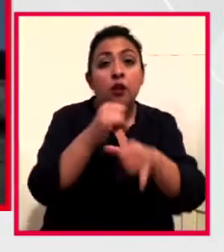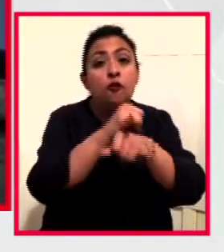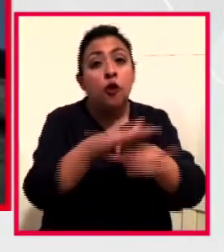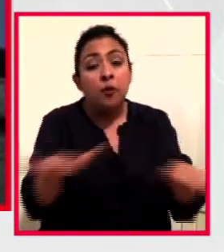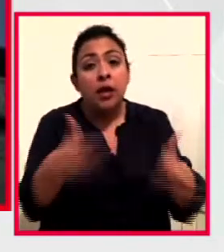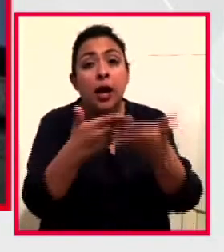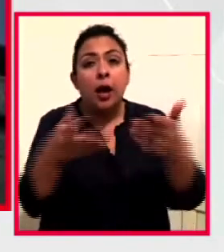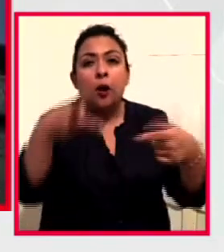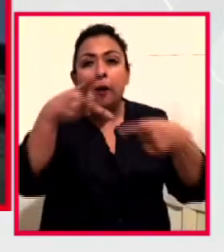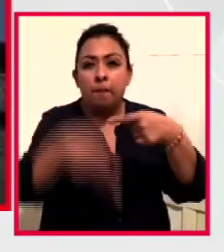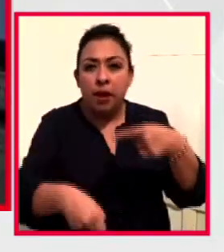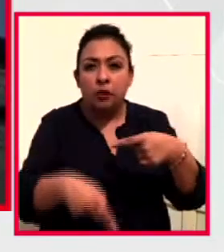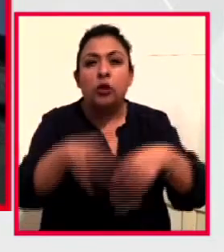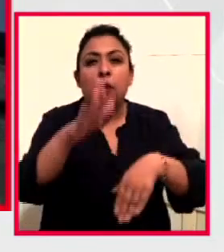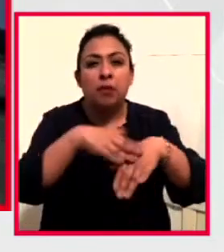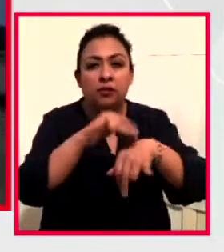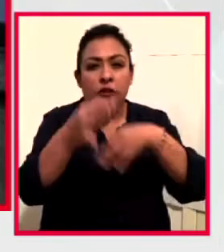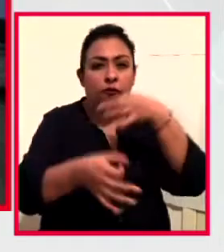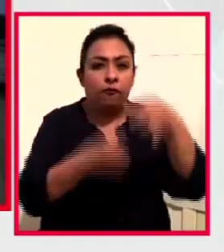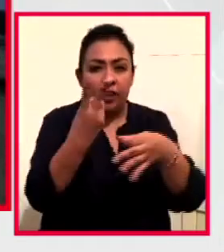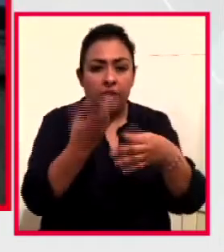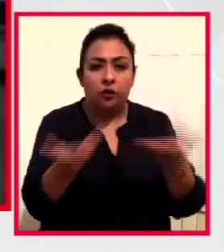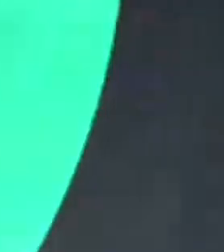vamos a una pausa y más aquí en Noticias 22.